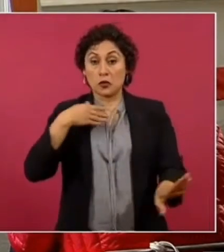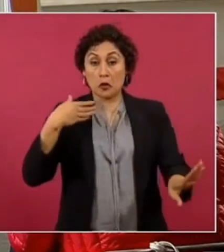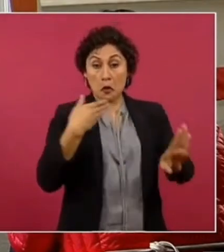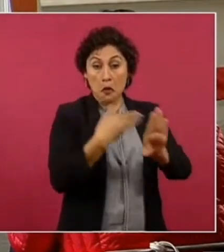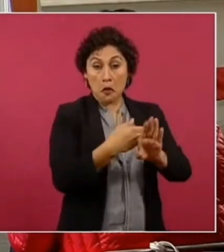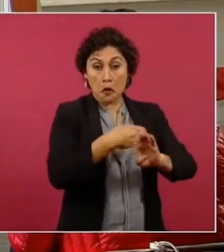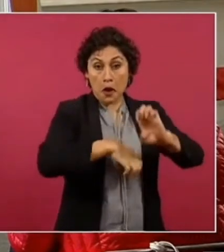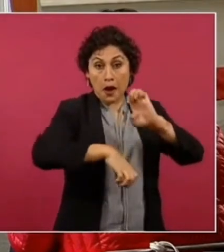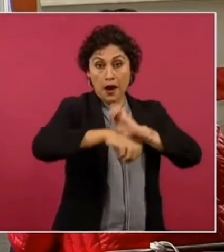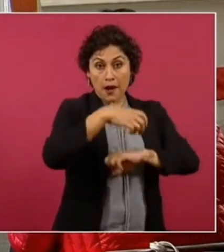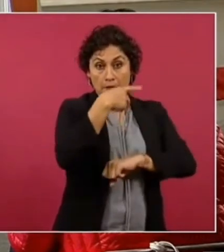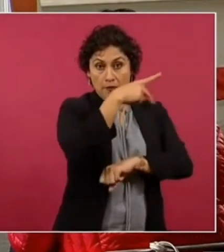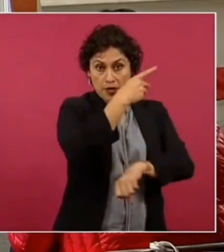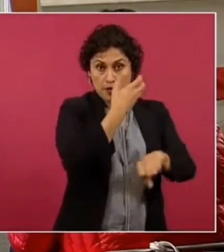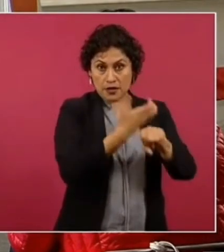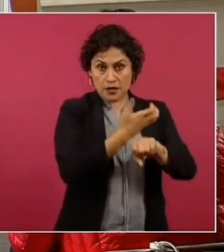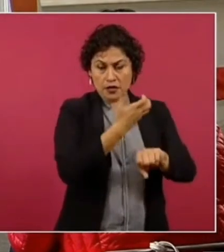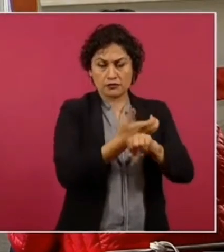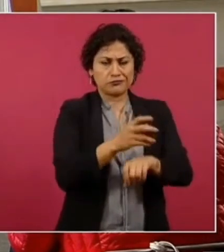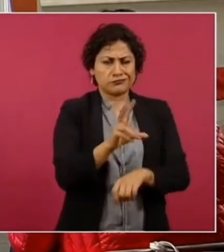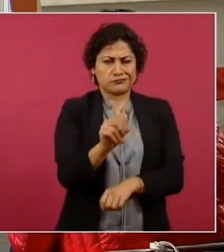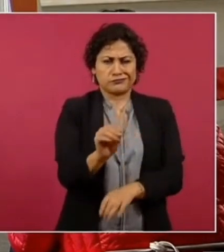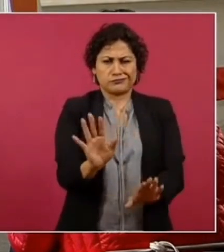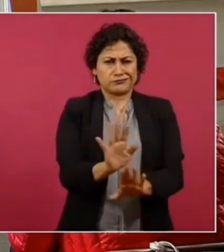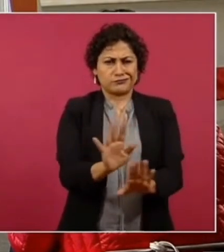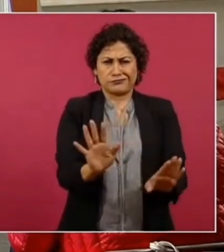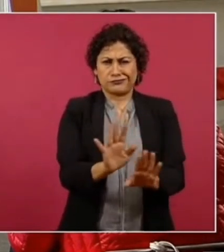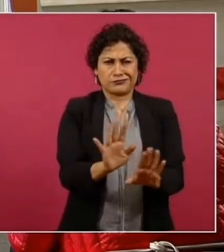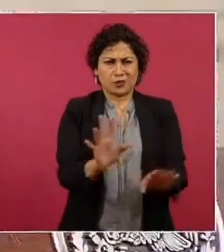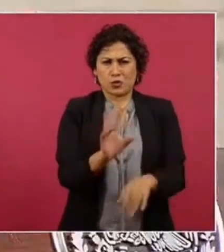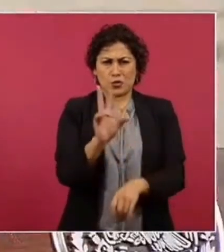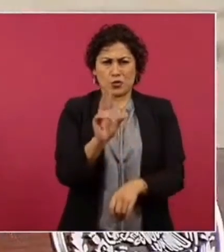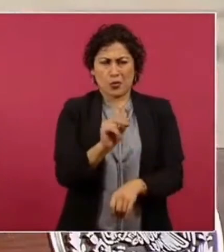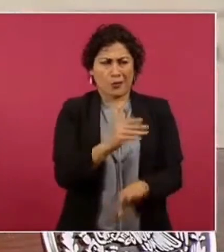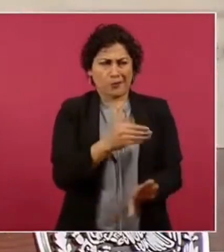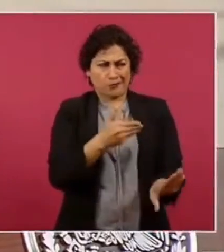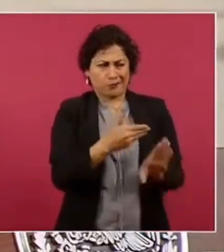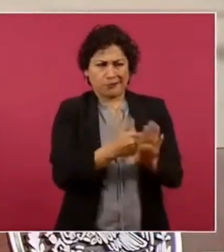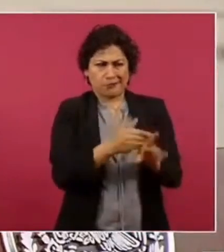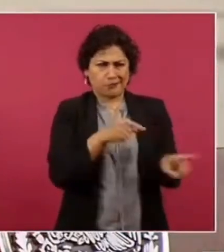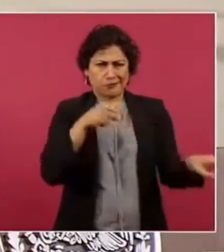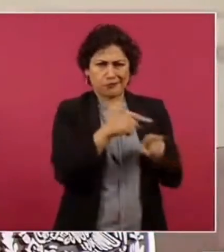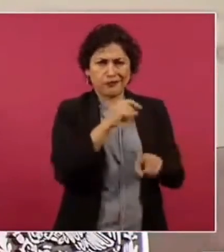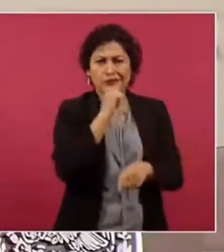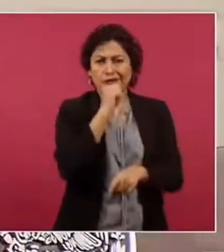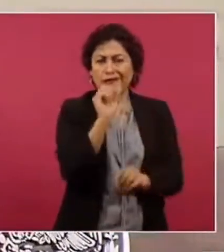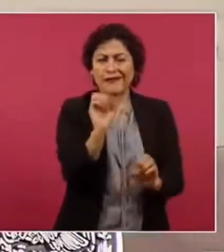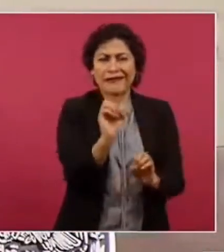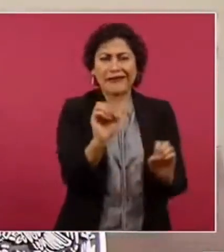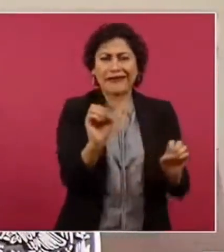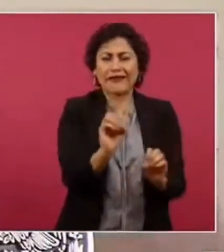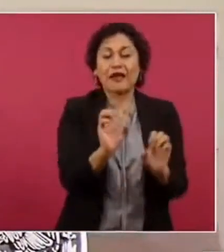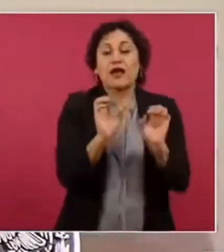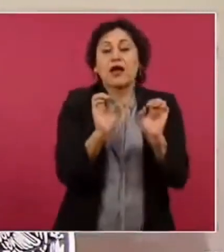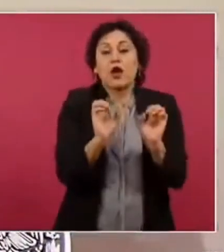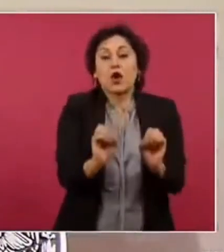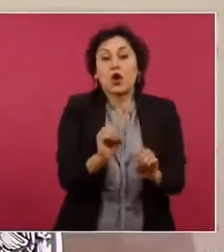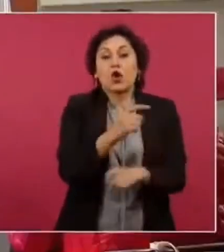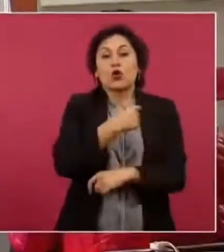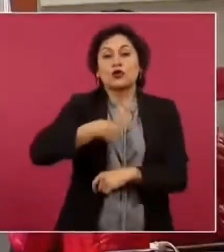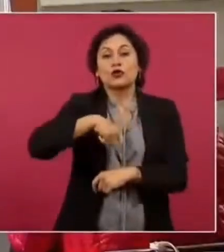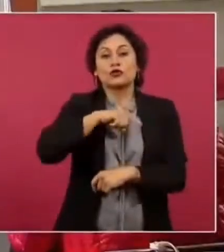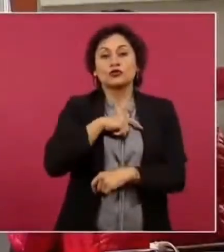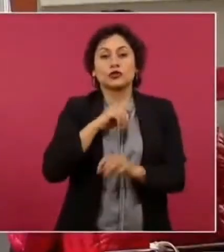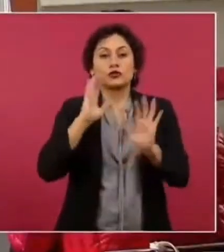no es que tengamos como propósito ahuyentar la inversión